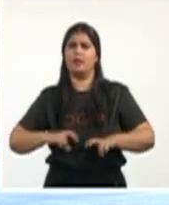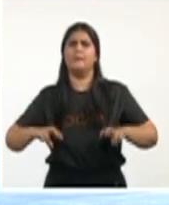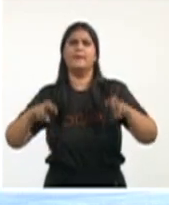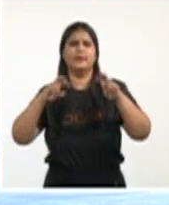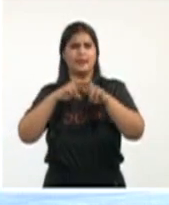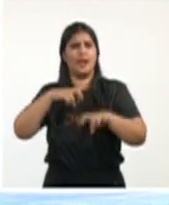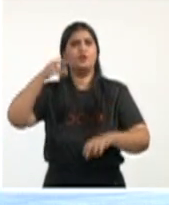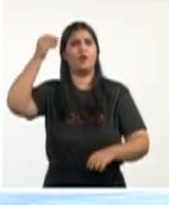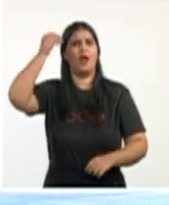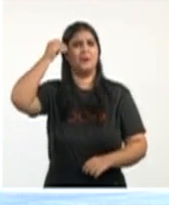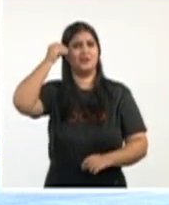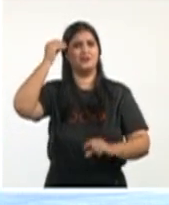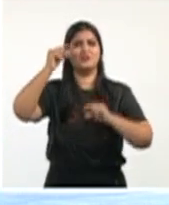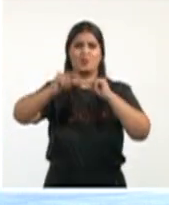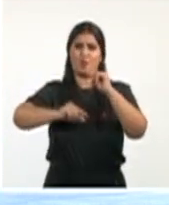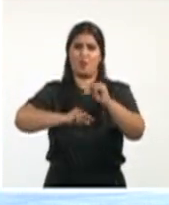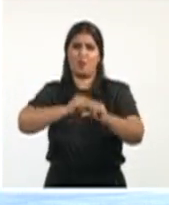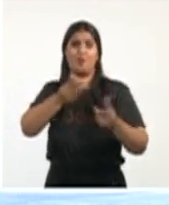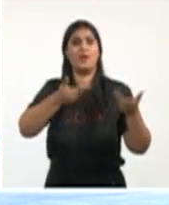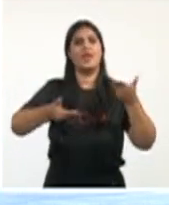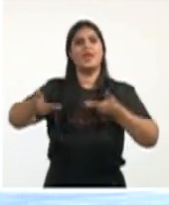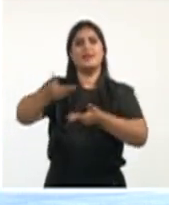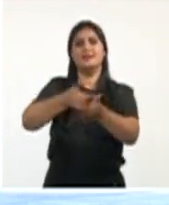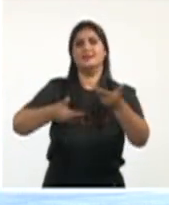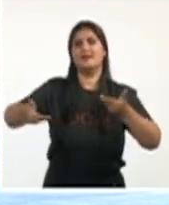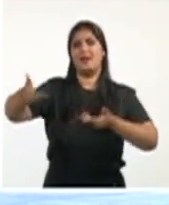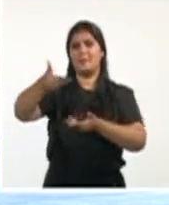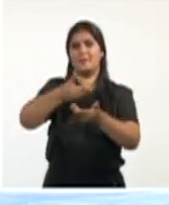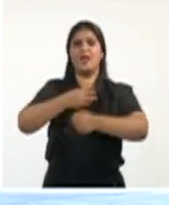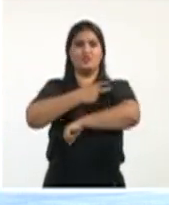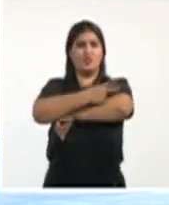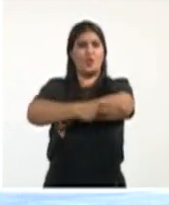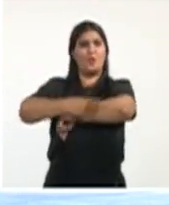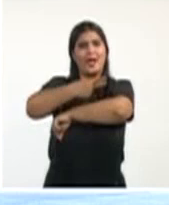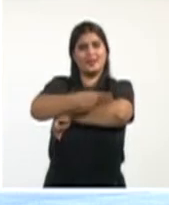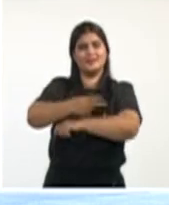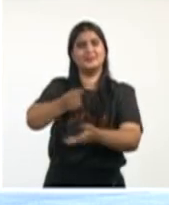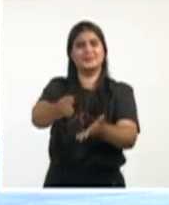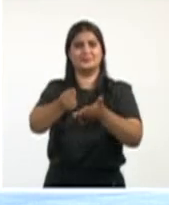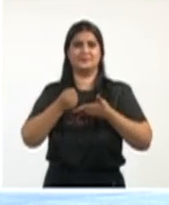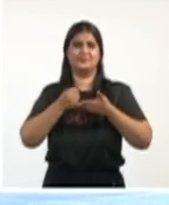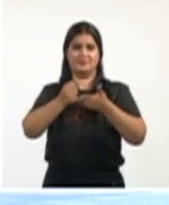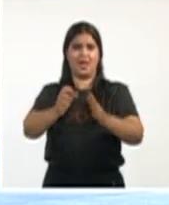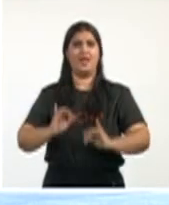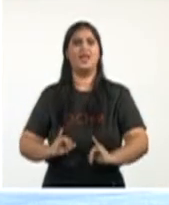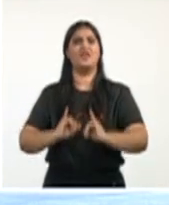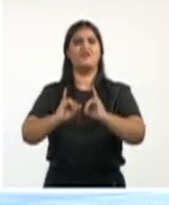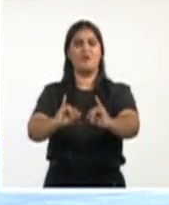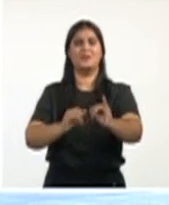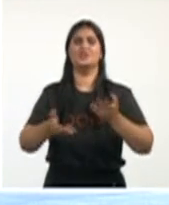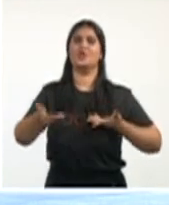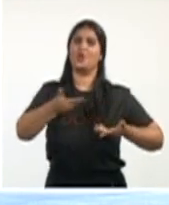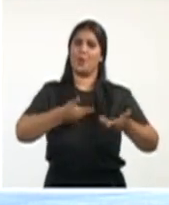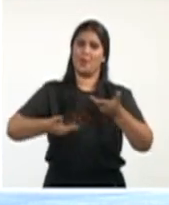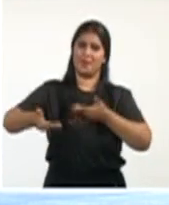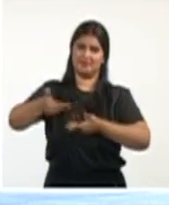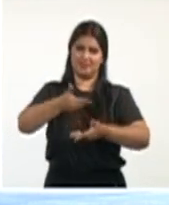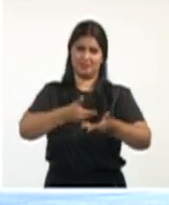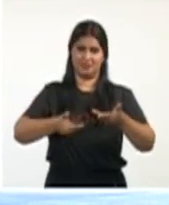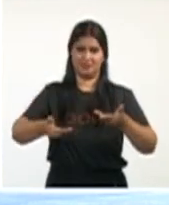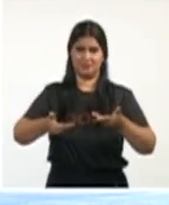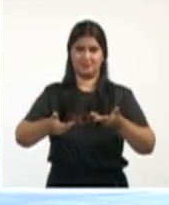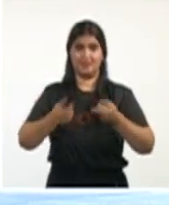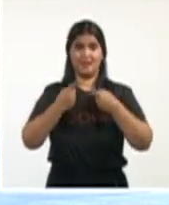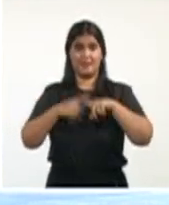de los gobiernos del mundo y por supuesto no estamos exentos. Ahora, ello ha sido